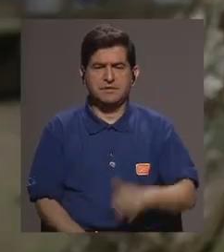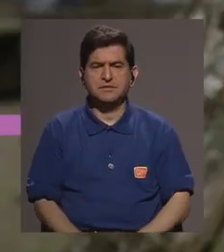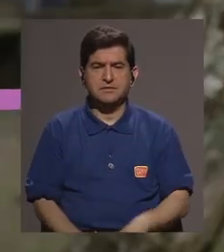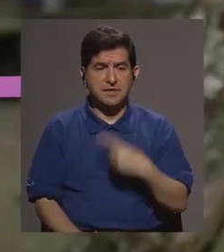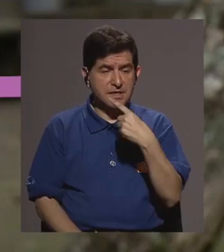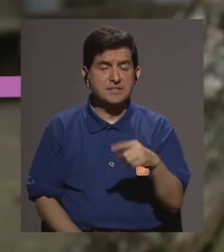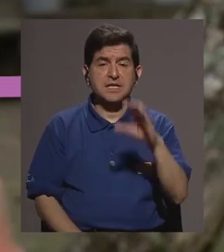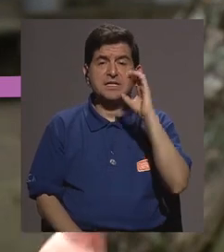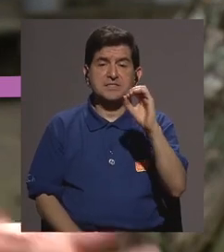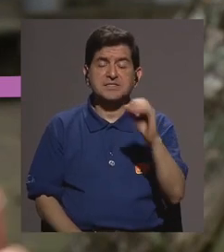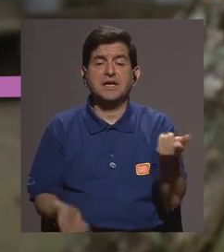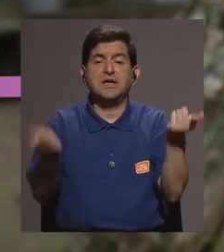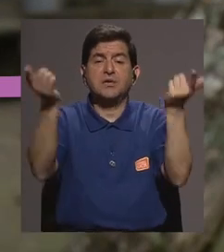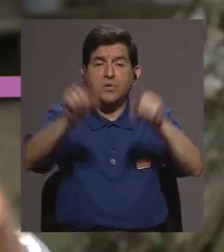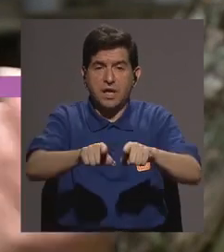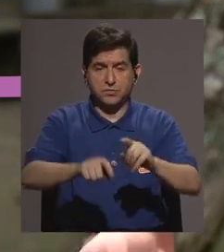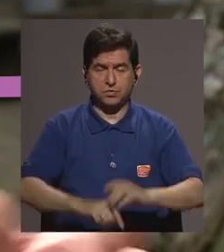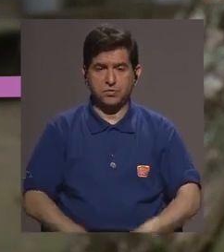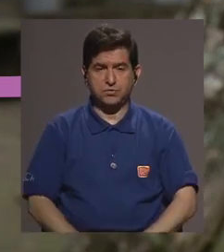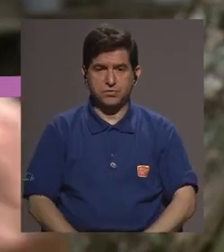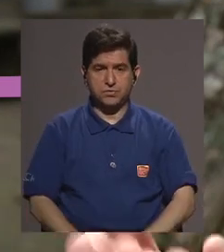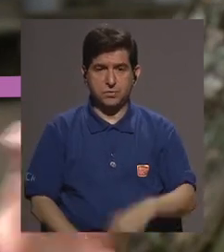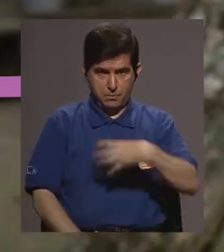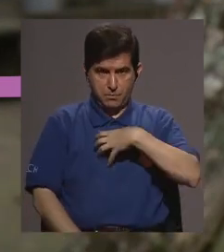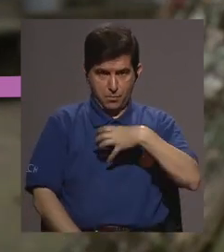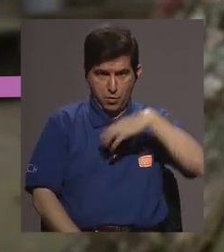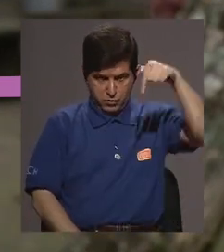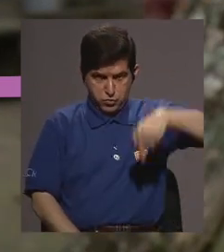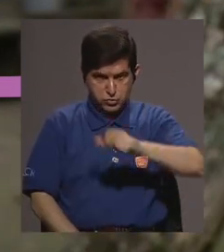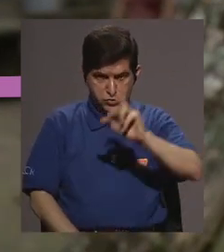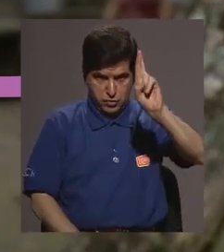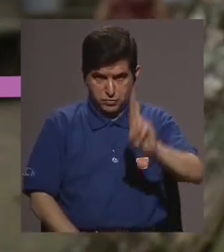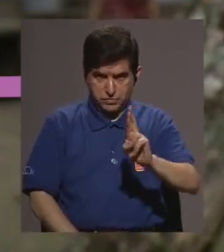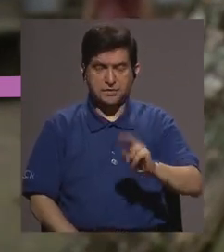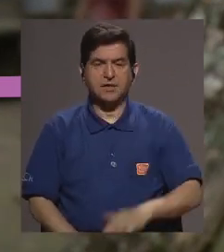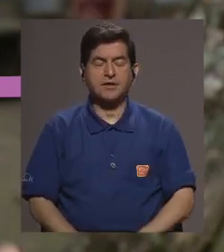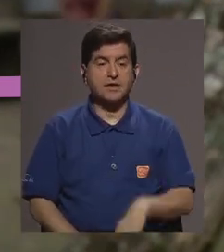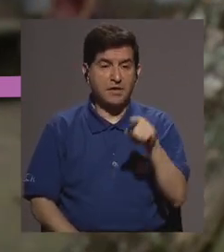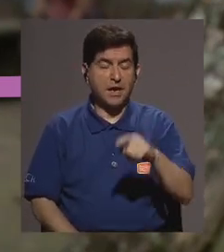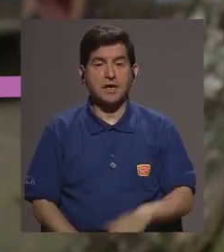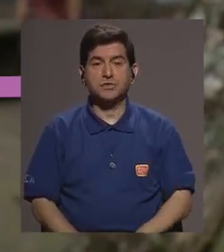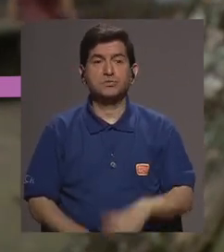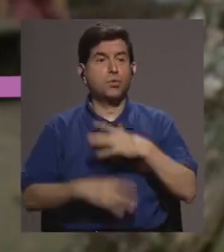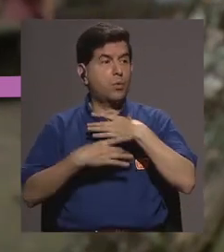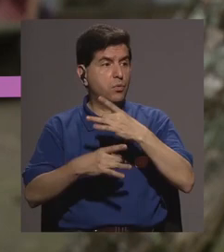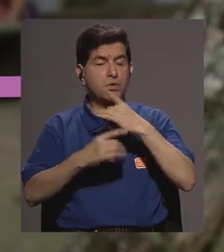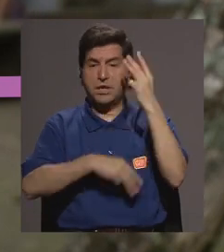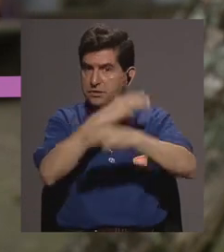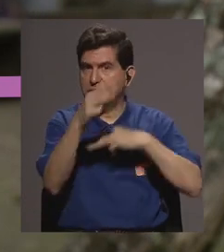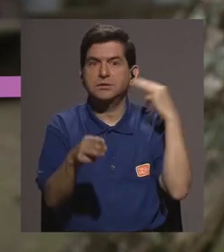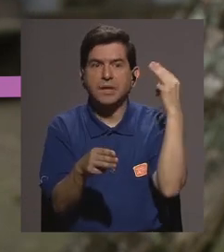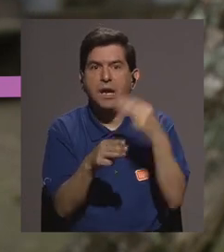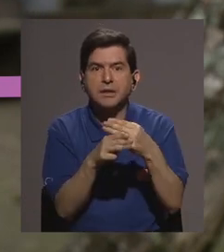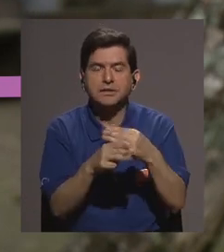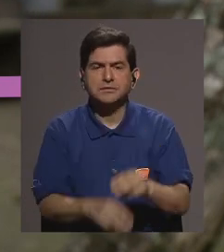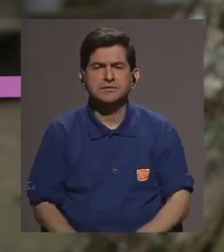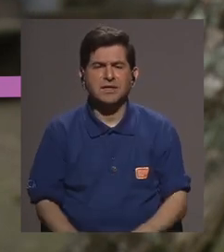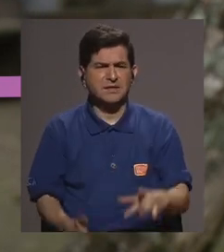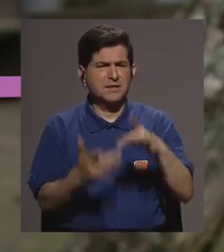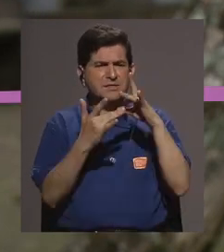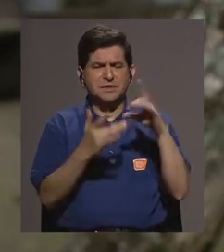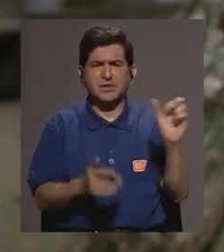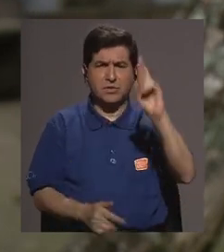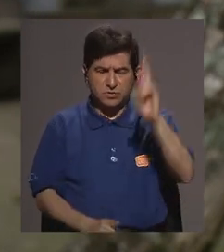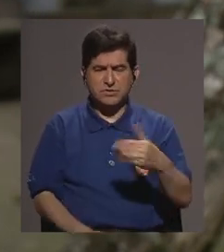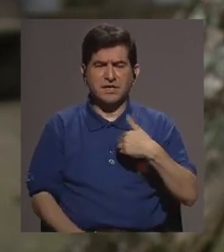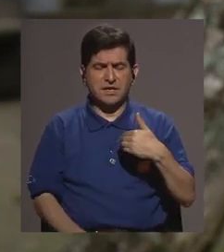capaz de notificar cero casos de malaria autóctona cosa que fue un boom a nivel mundial sobre todo